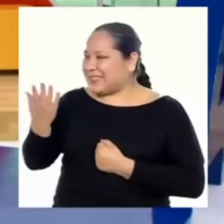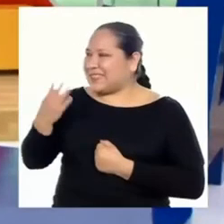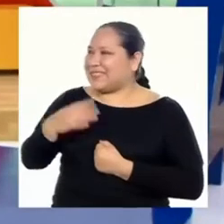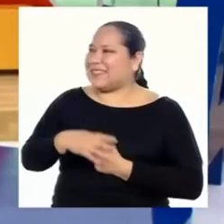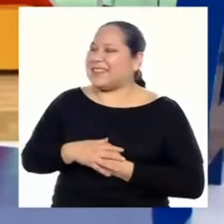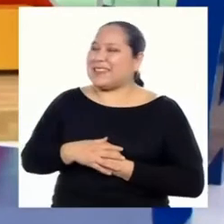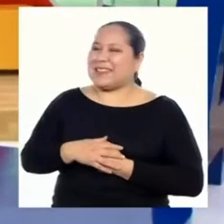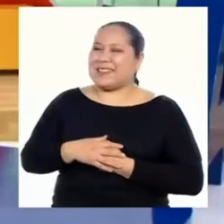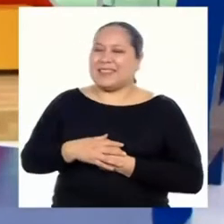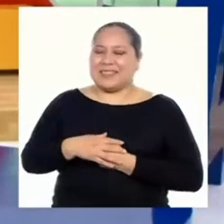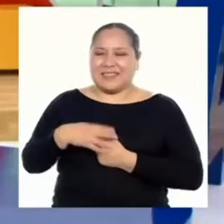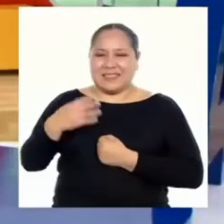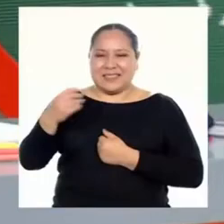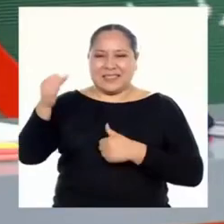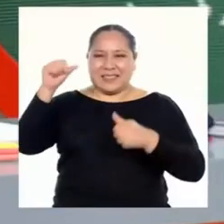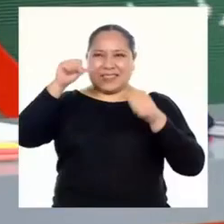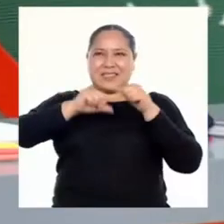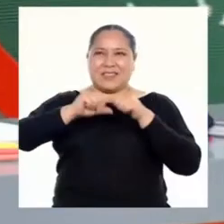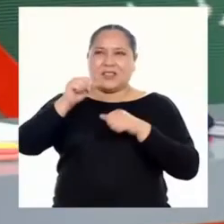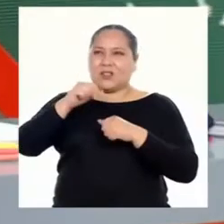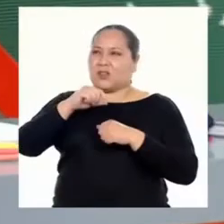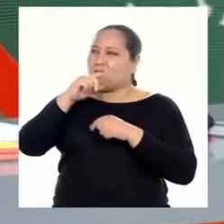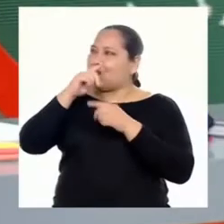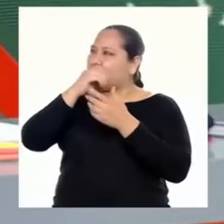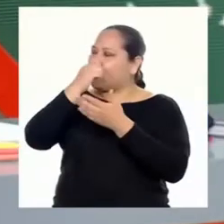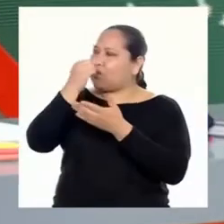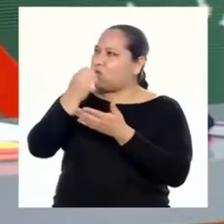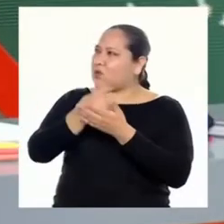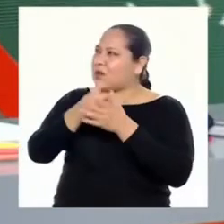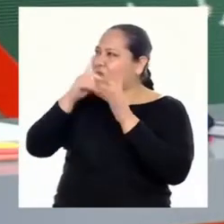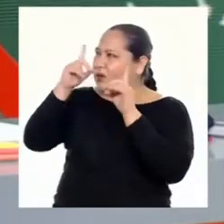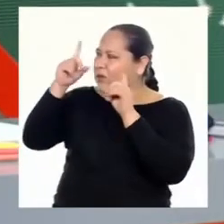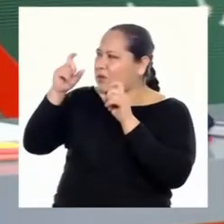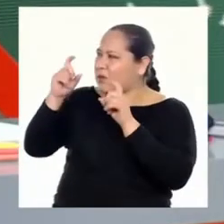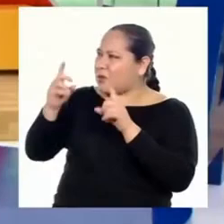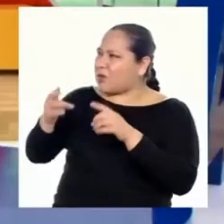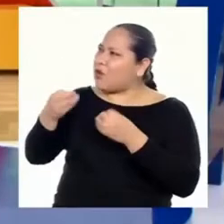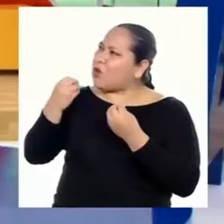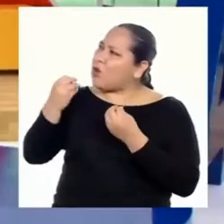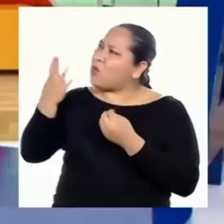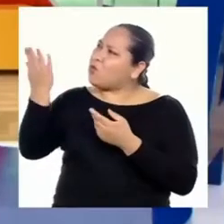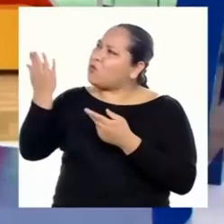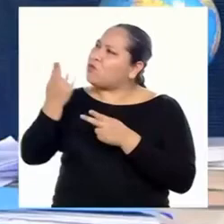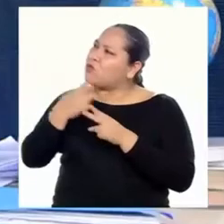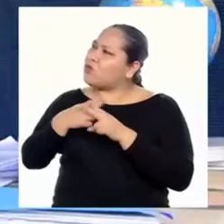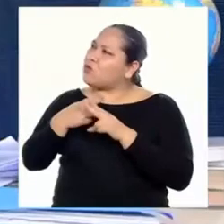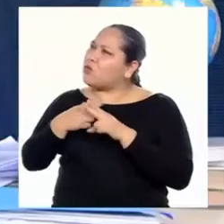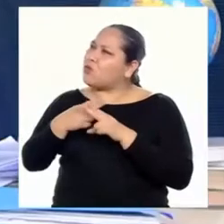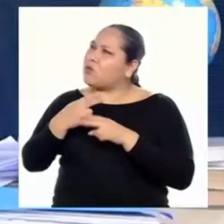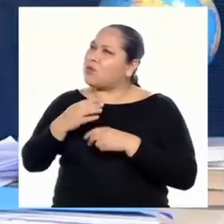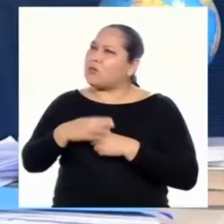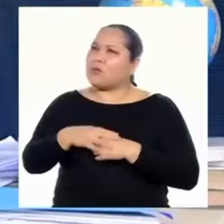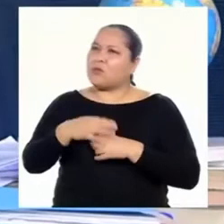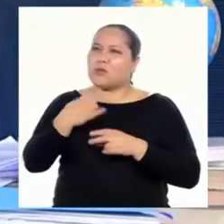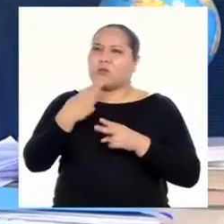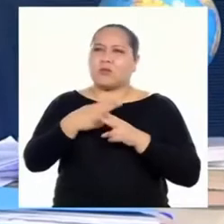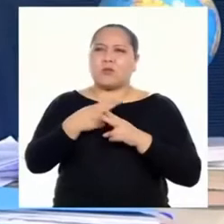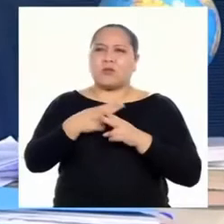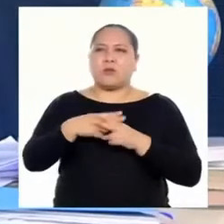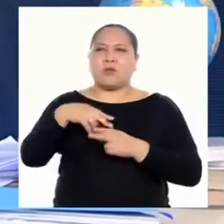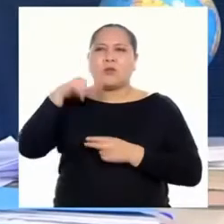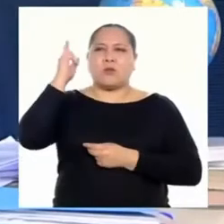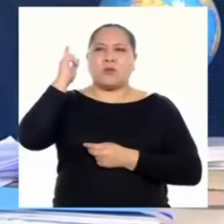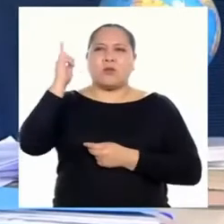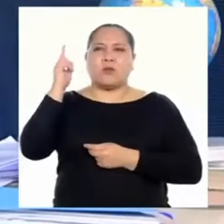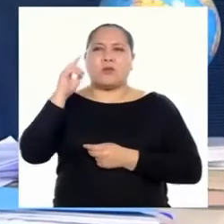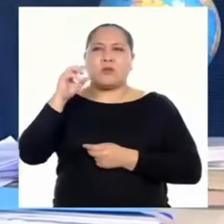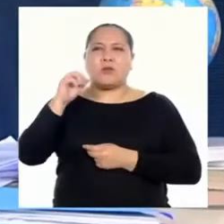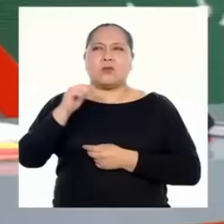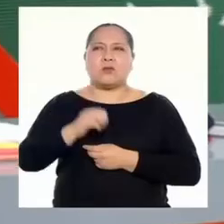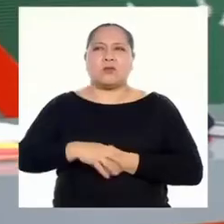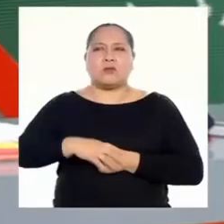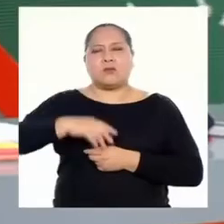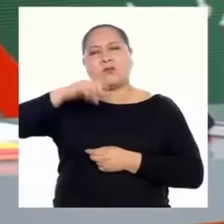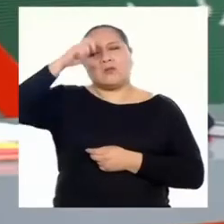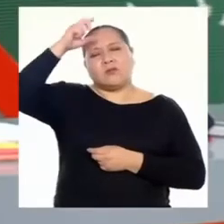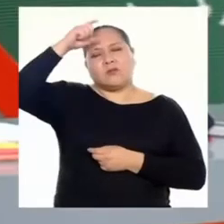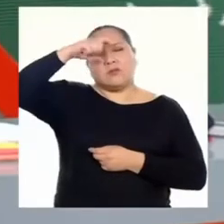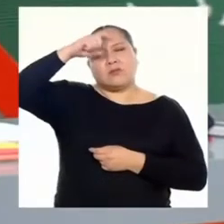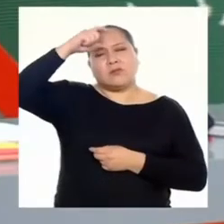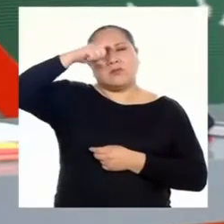Señor científico, nunca le pregunté, pero ¿cómo se llama? Yo soy el profesor Zabiondus.